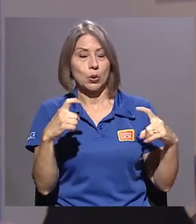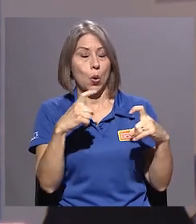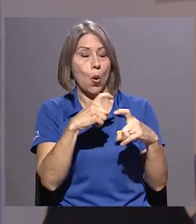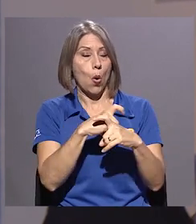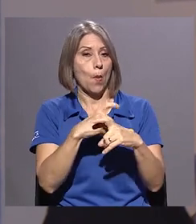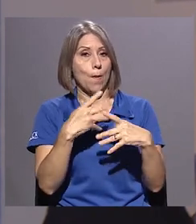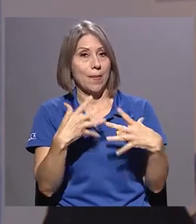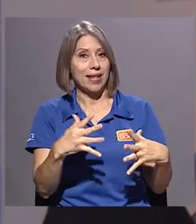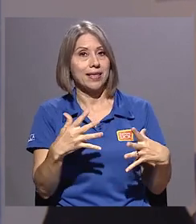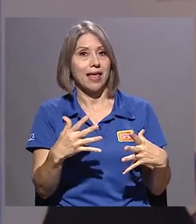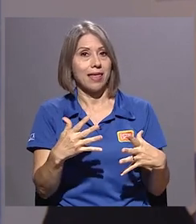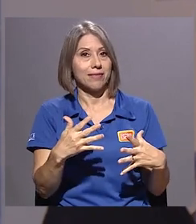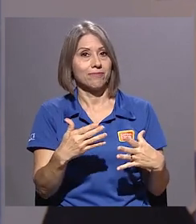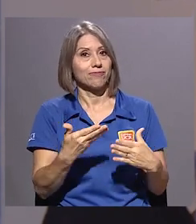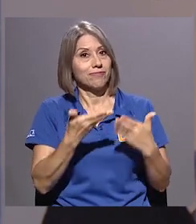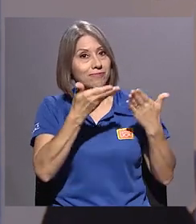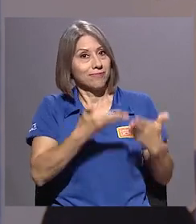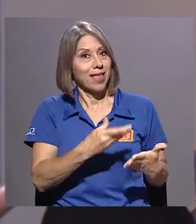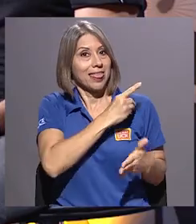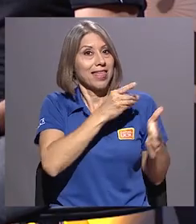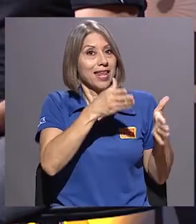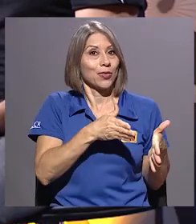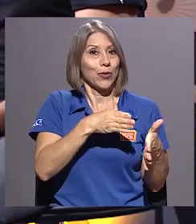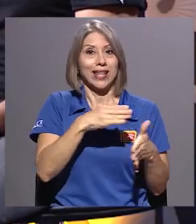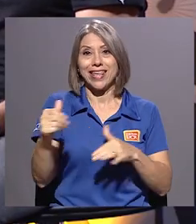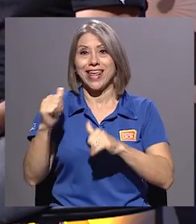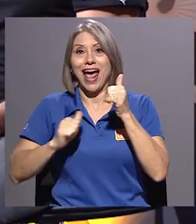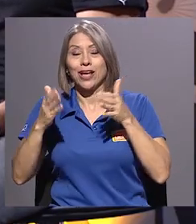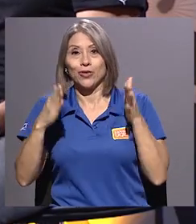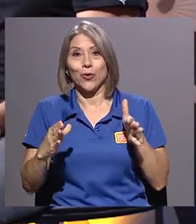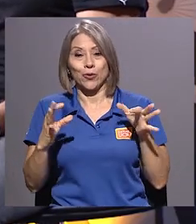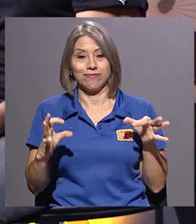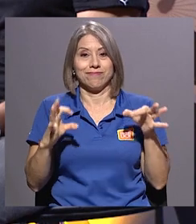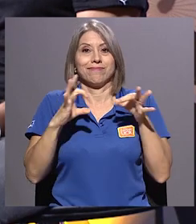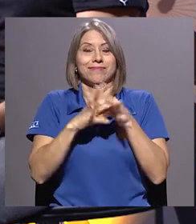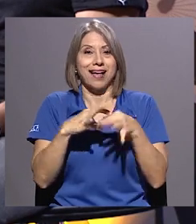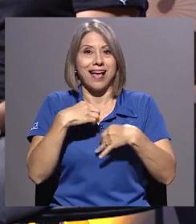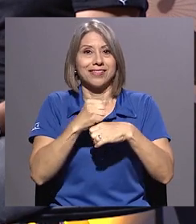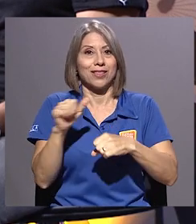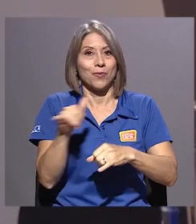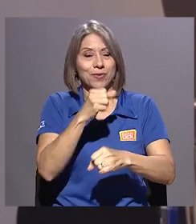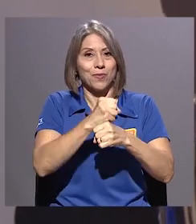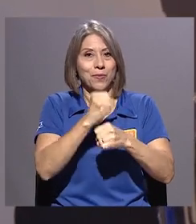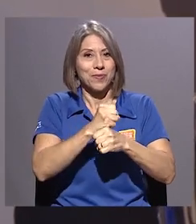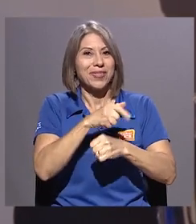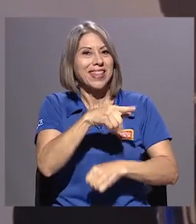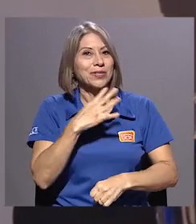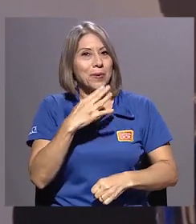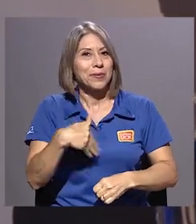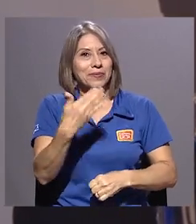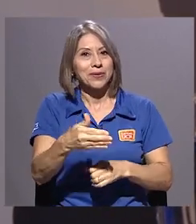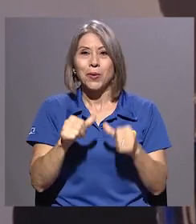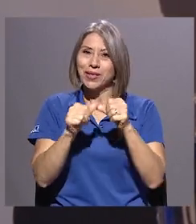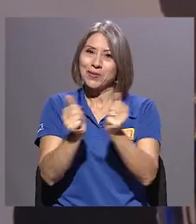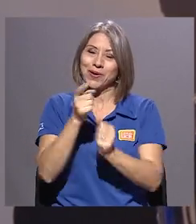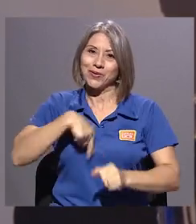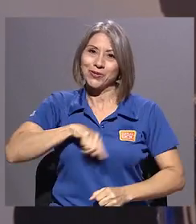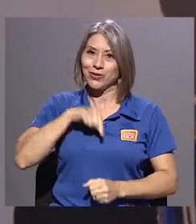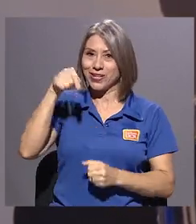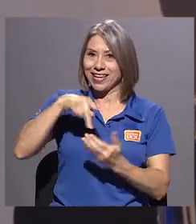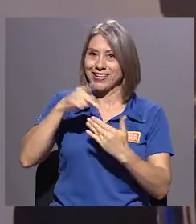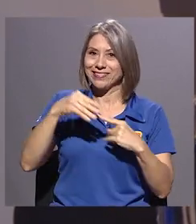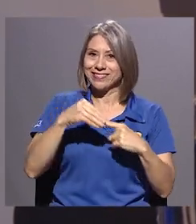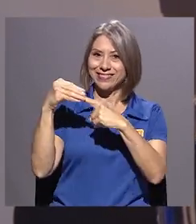tenga al director y al actor haciendo la misma función. Quiero que hablemos de eso en el próximo bloque. Fabián, quédese con nosotros. Estamos aquí en